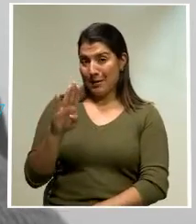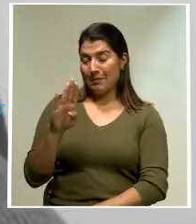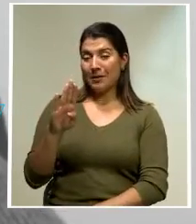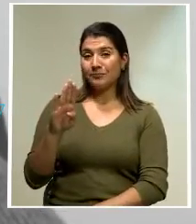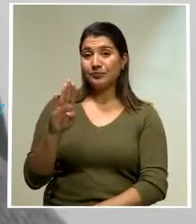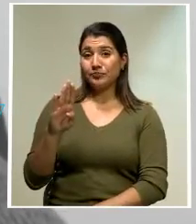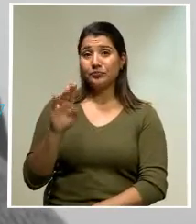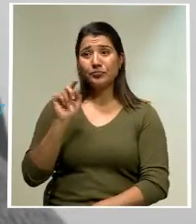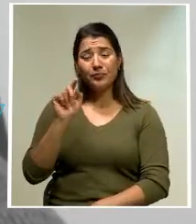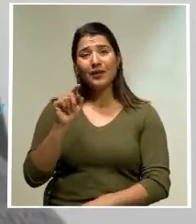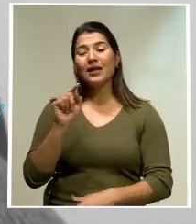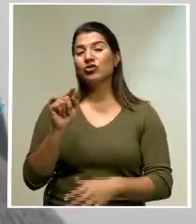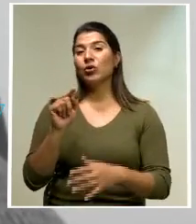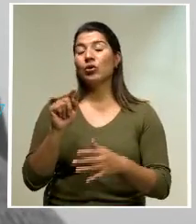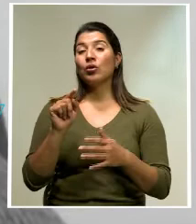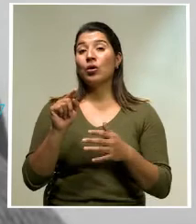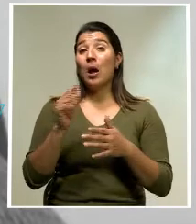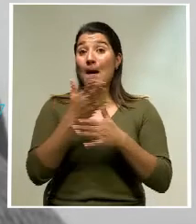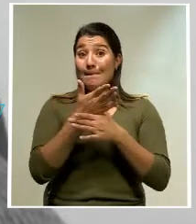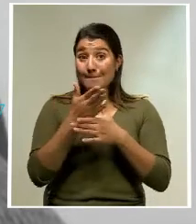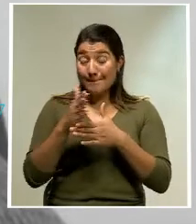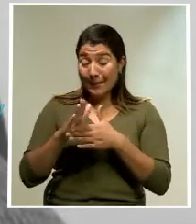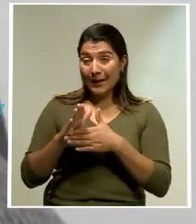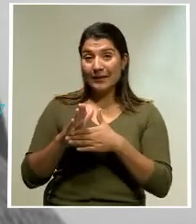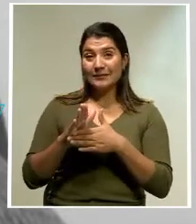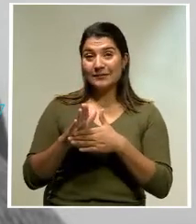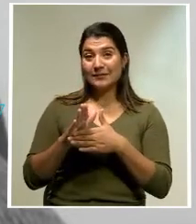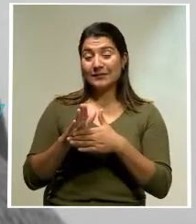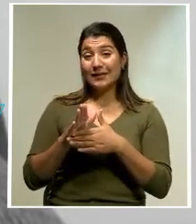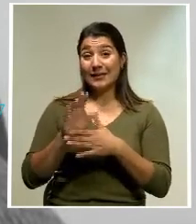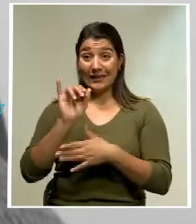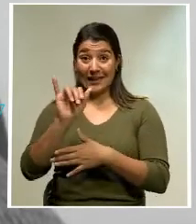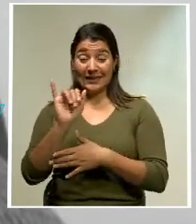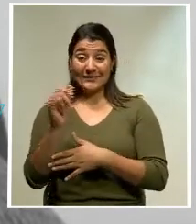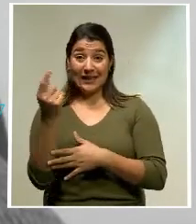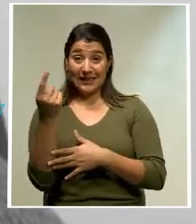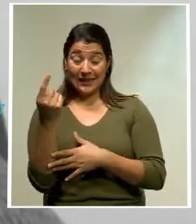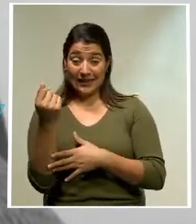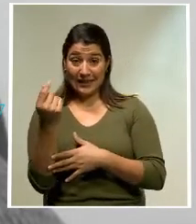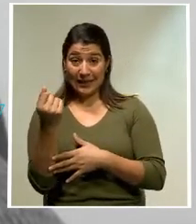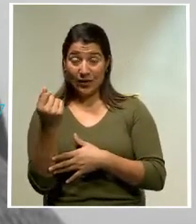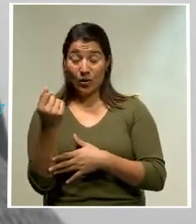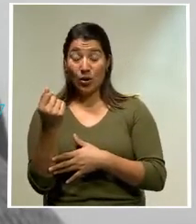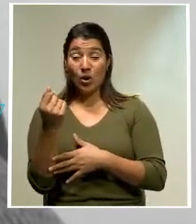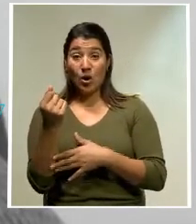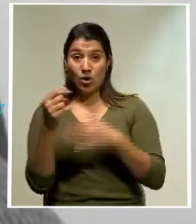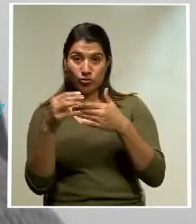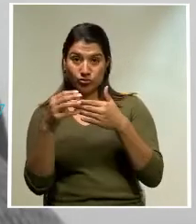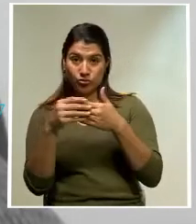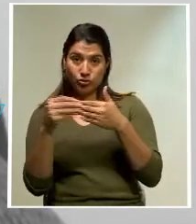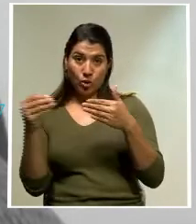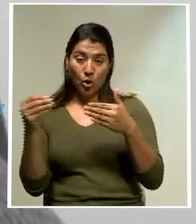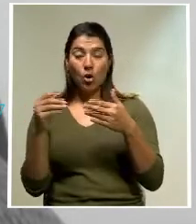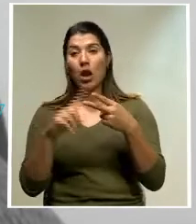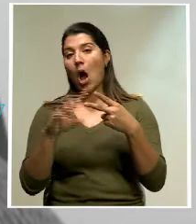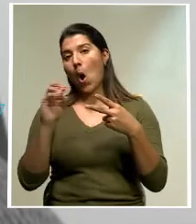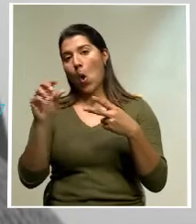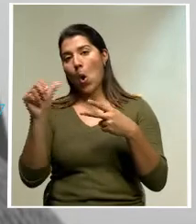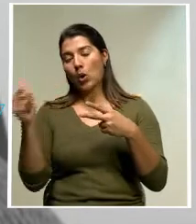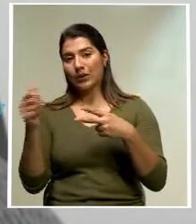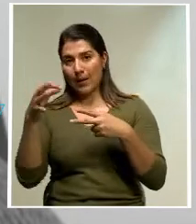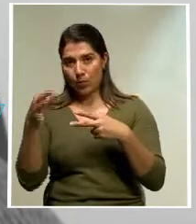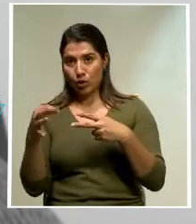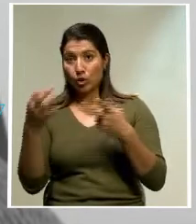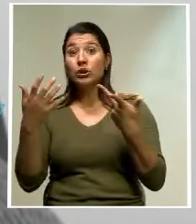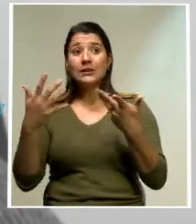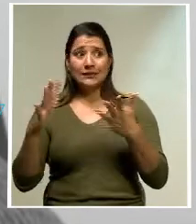Una cifra de una parte de esos colones ya, perdón, de esos dólares o moneda extranjera ya ha sido